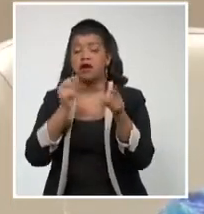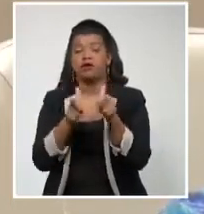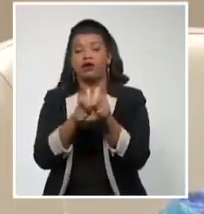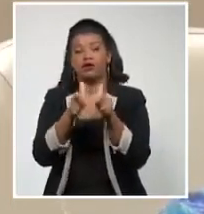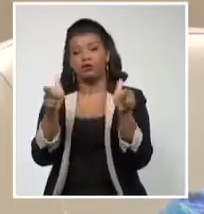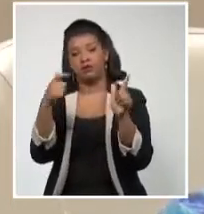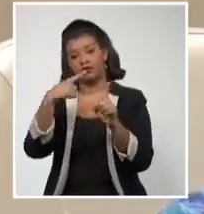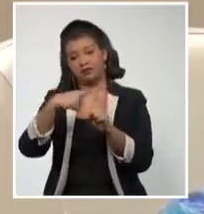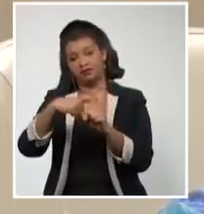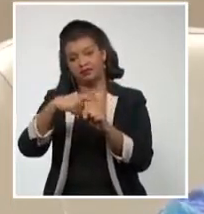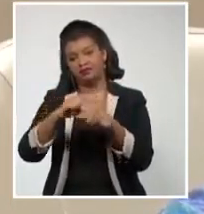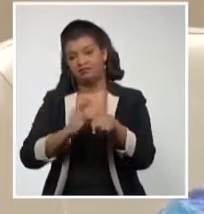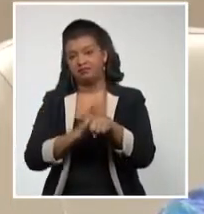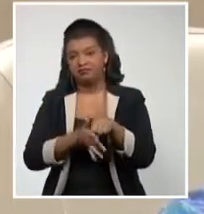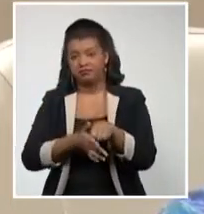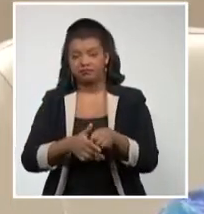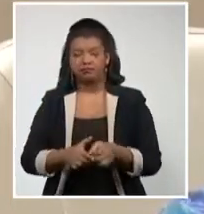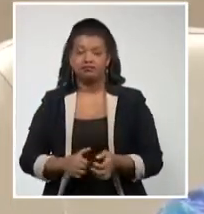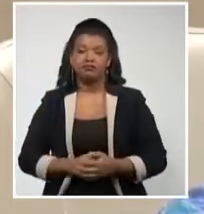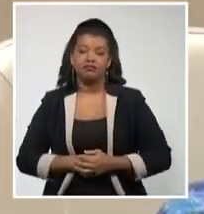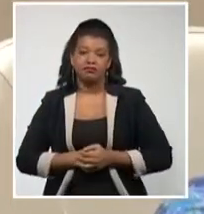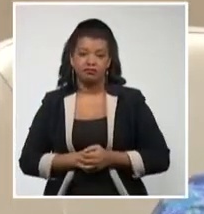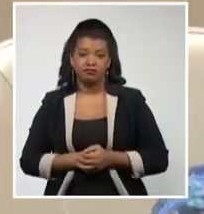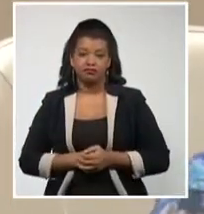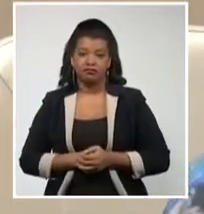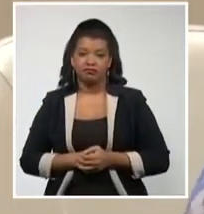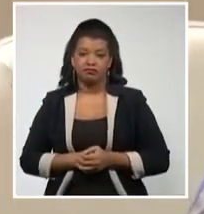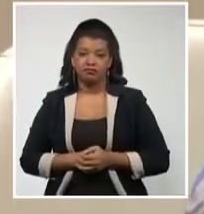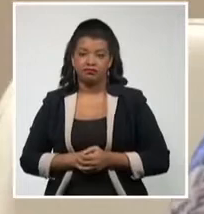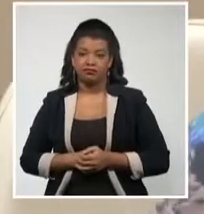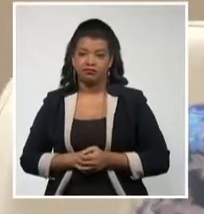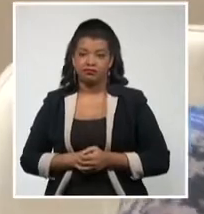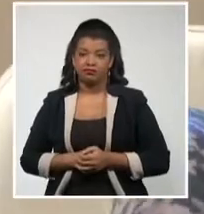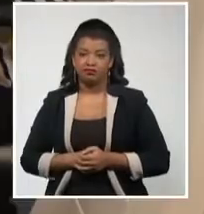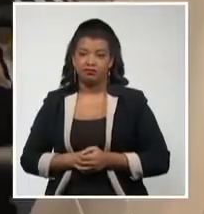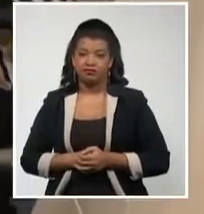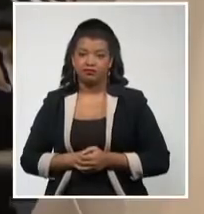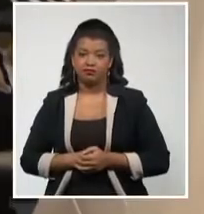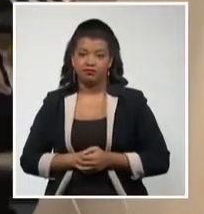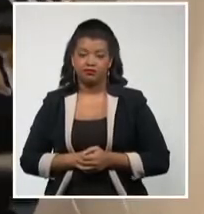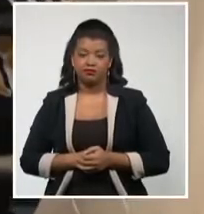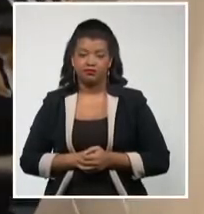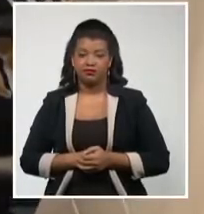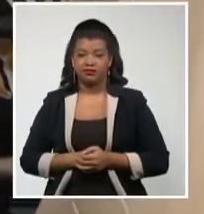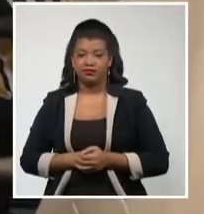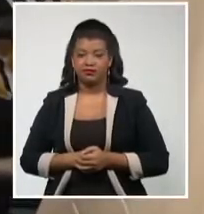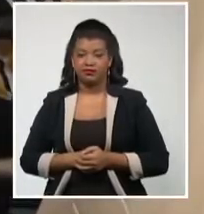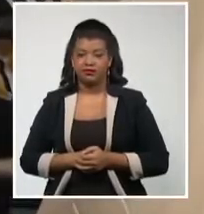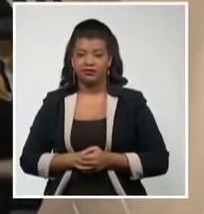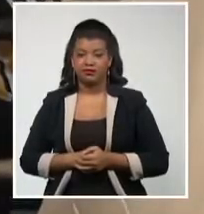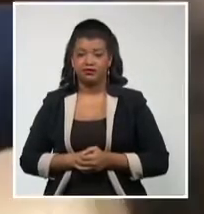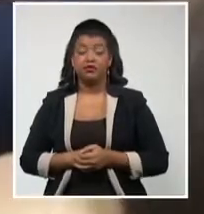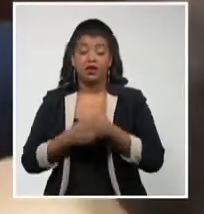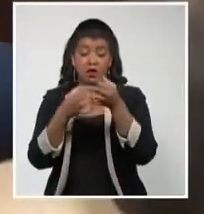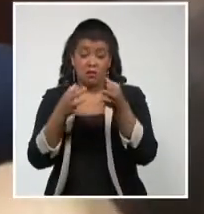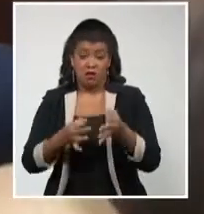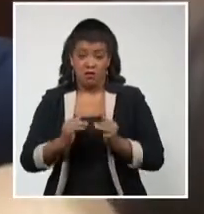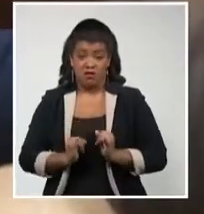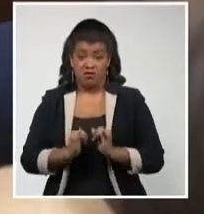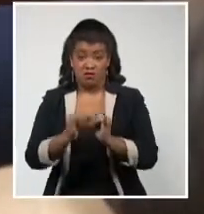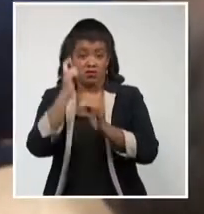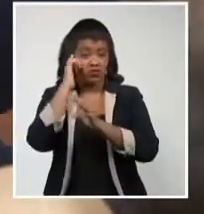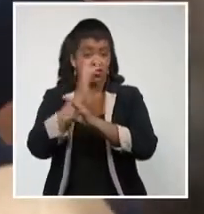produzca ese crecimiento. ¿No quiere decir que eso sea lo que vaya a ocurrir? Esperemos que no. Ante esta realidad, el científico cubano